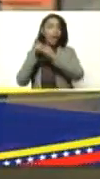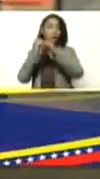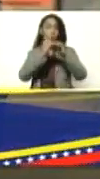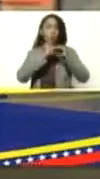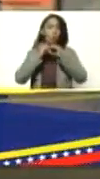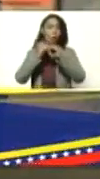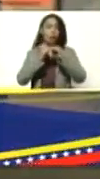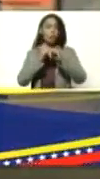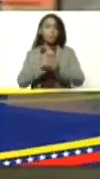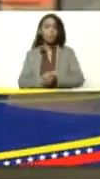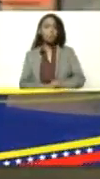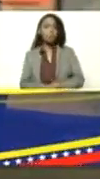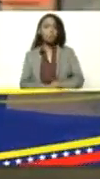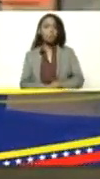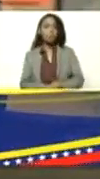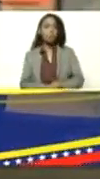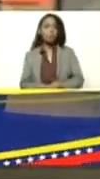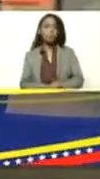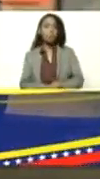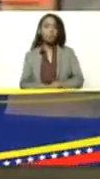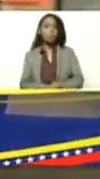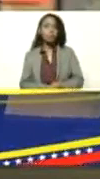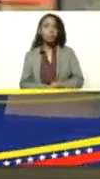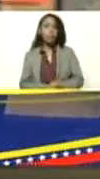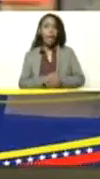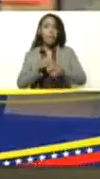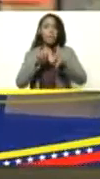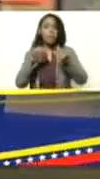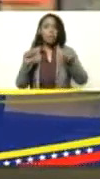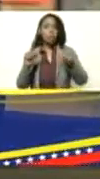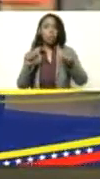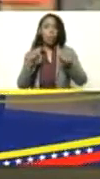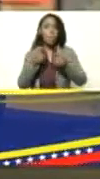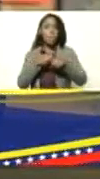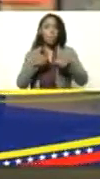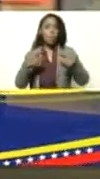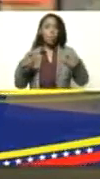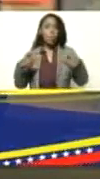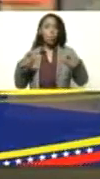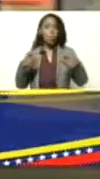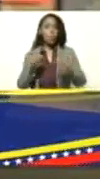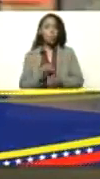sea un territorio de prosperidad